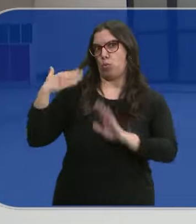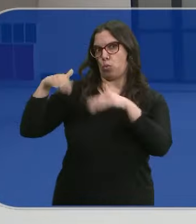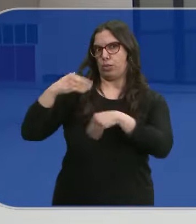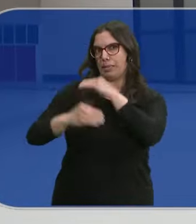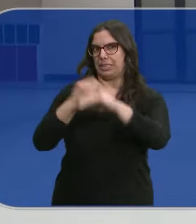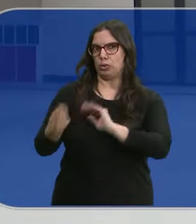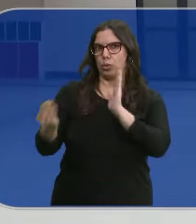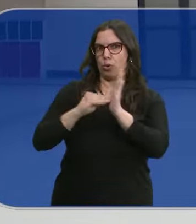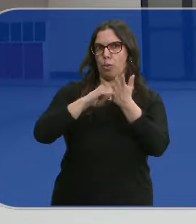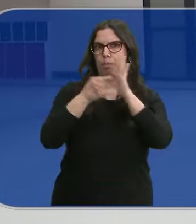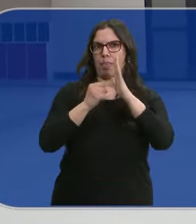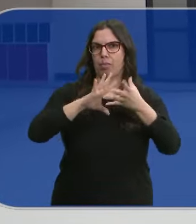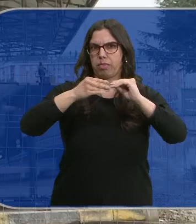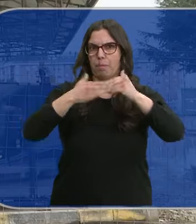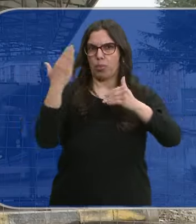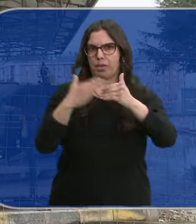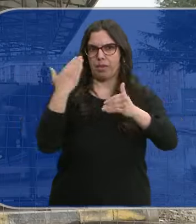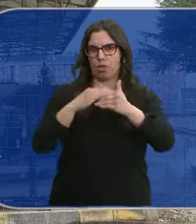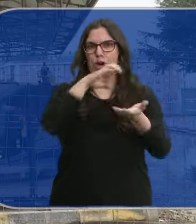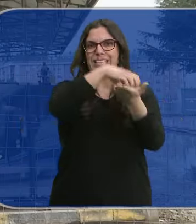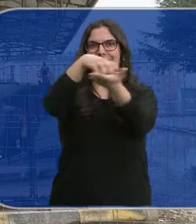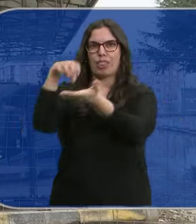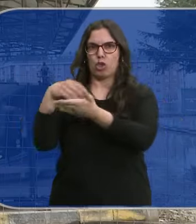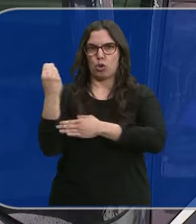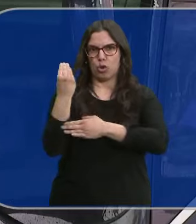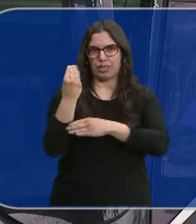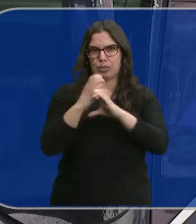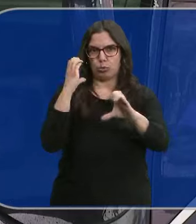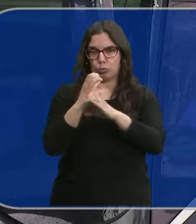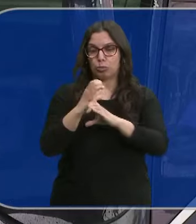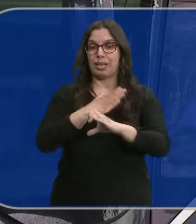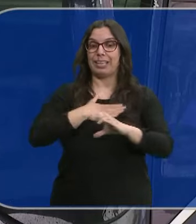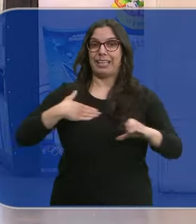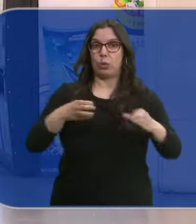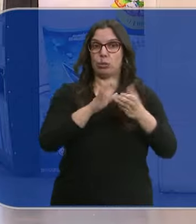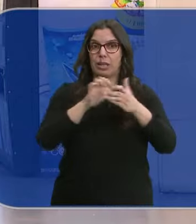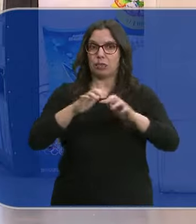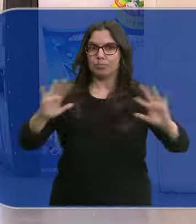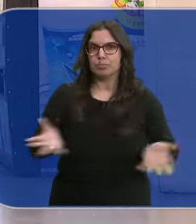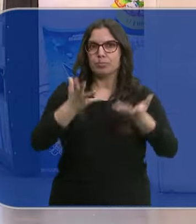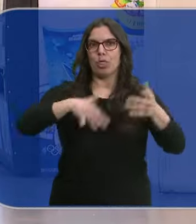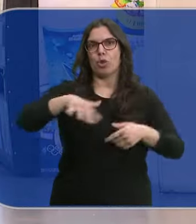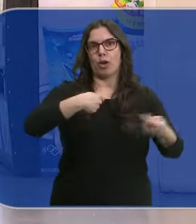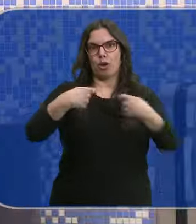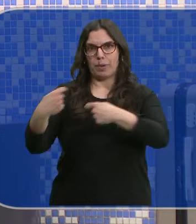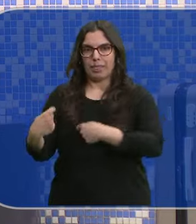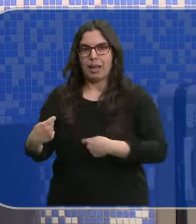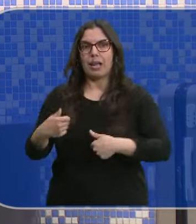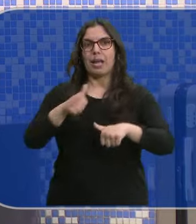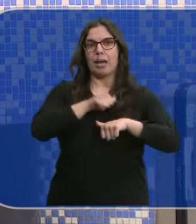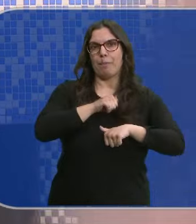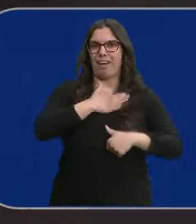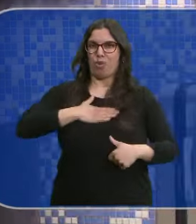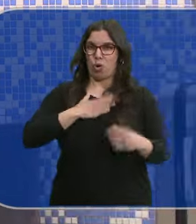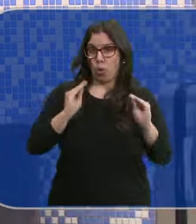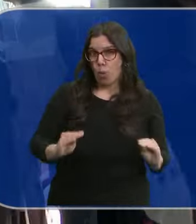que se ha incluido en un plan de modernización de estaciones de la Junta, con el que se quiere potenciar las zonas comerciales, que las esperas sean